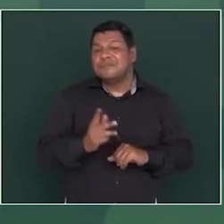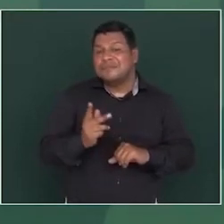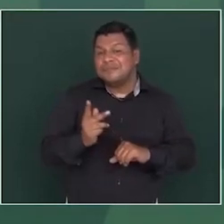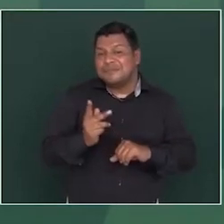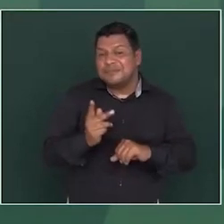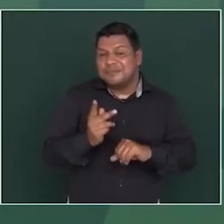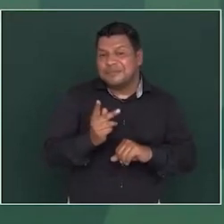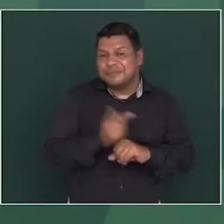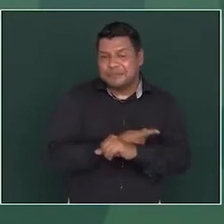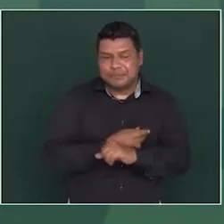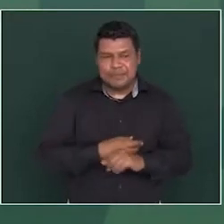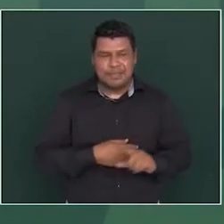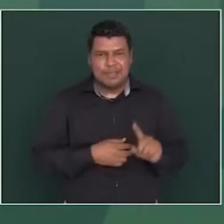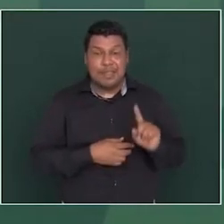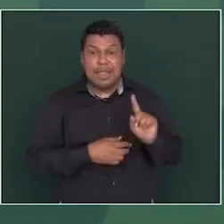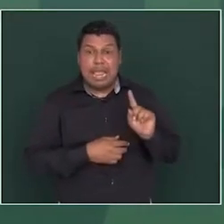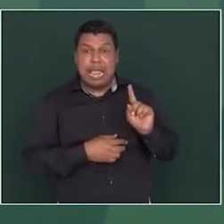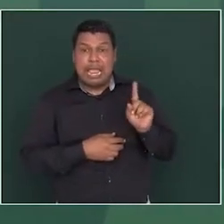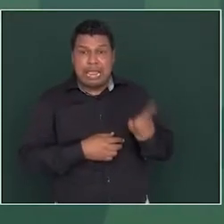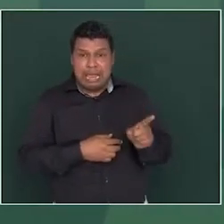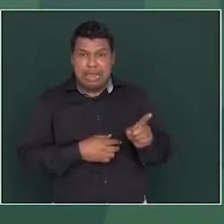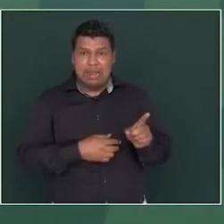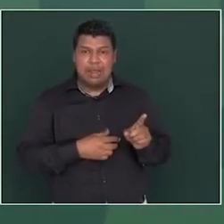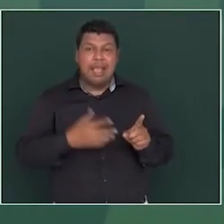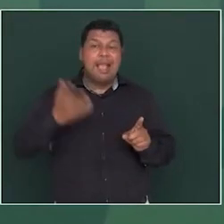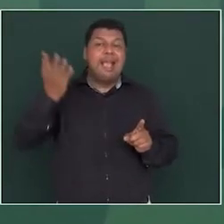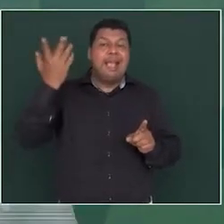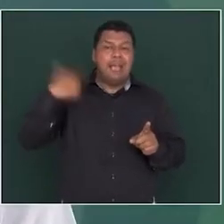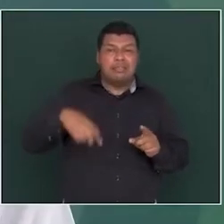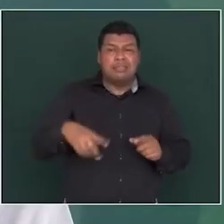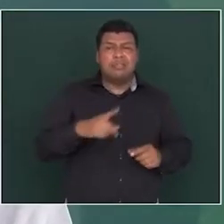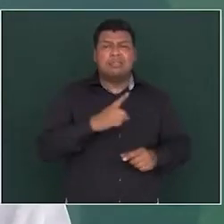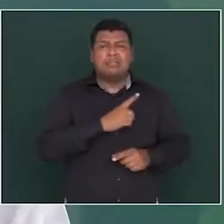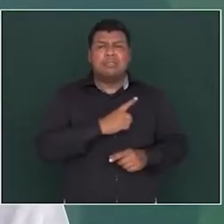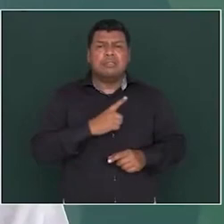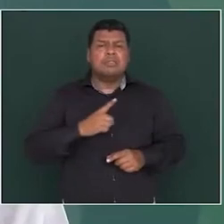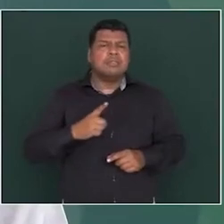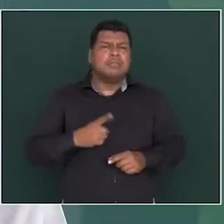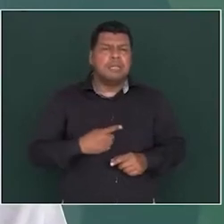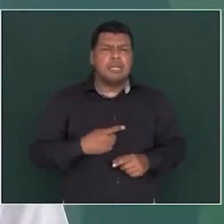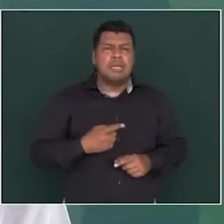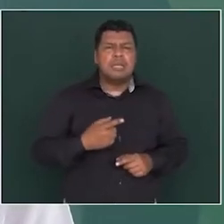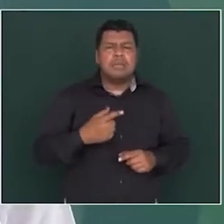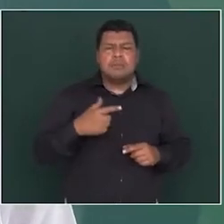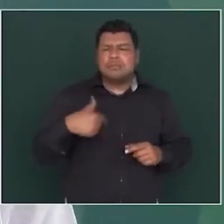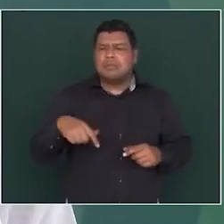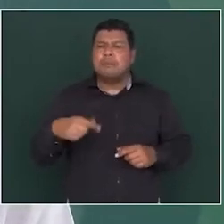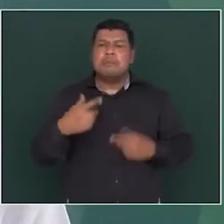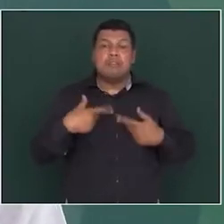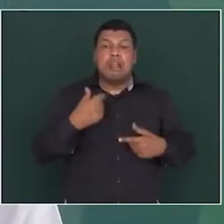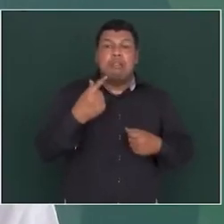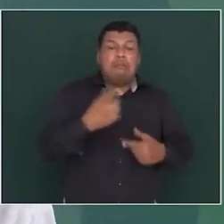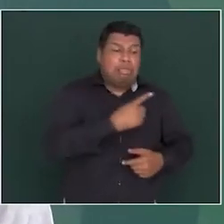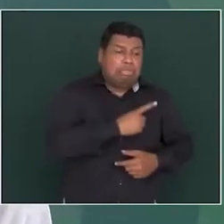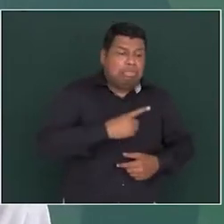el que convirtió las deudas privadas de unos cuantos en deuda pública